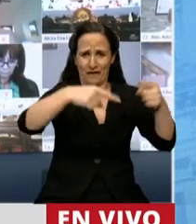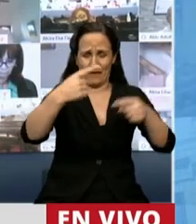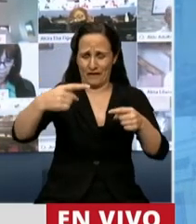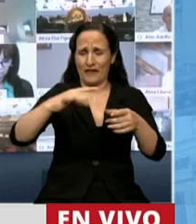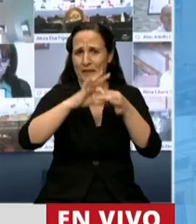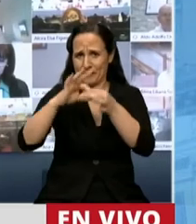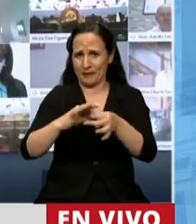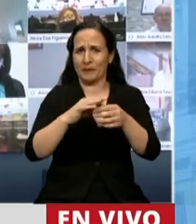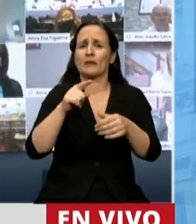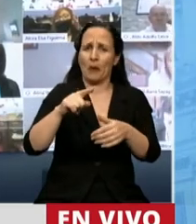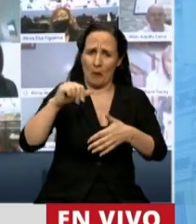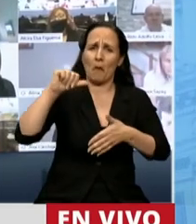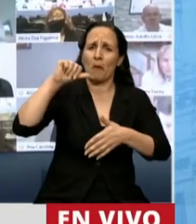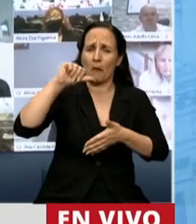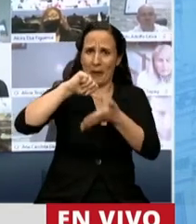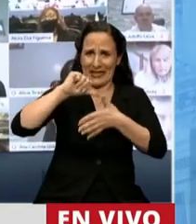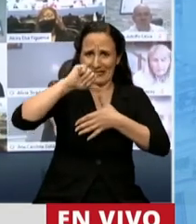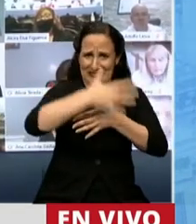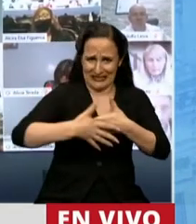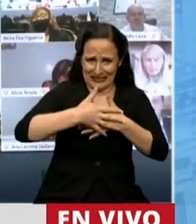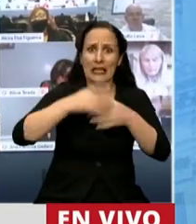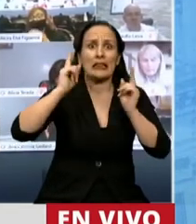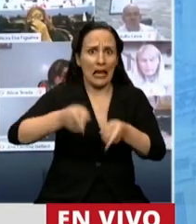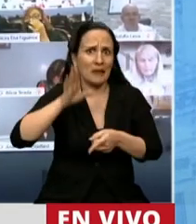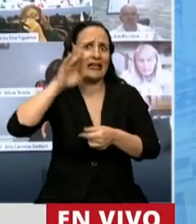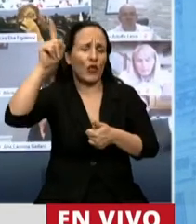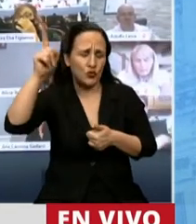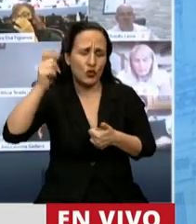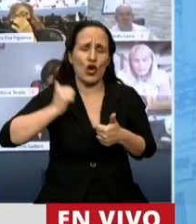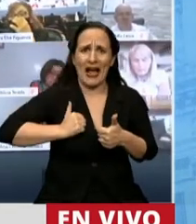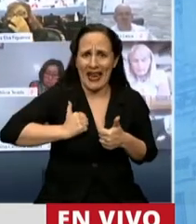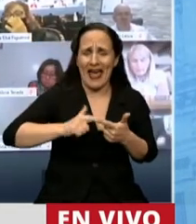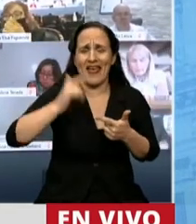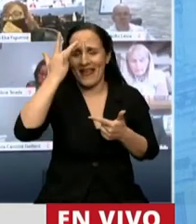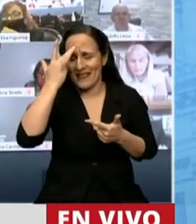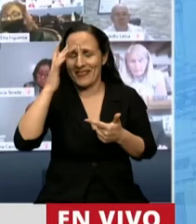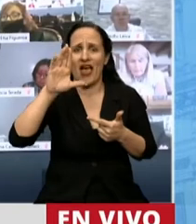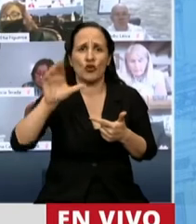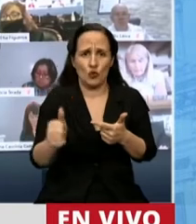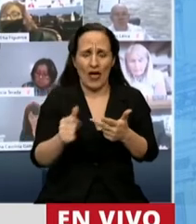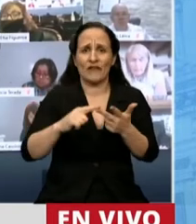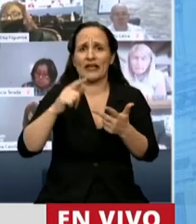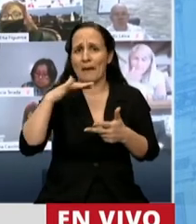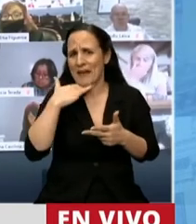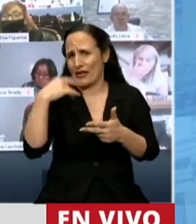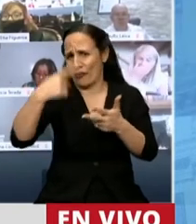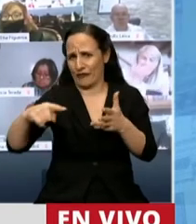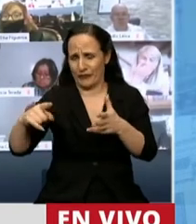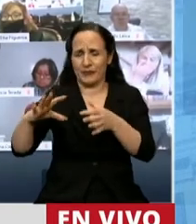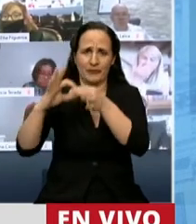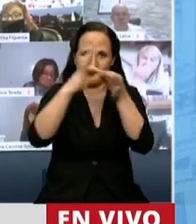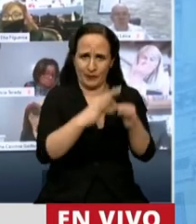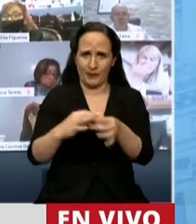además de los países de la región, países como Estados Unidos, Canadá, India, Sudáfrica, México, entre otros.